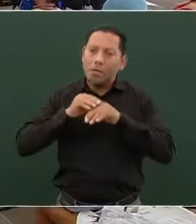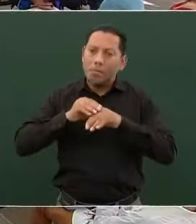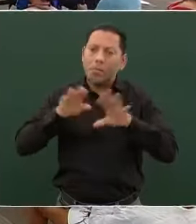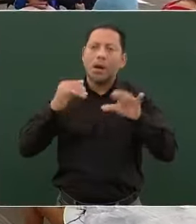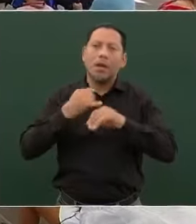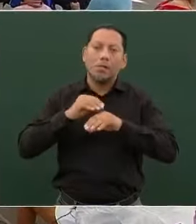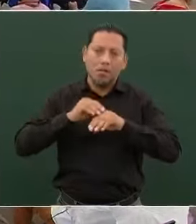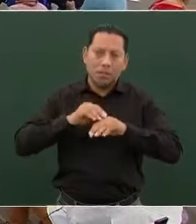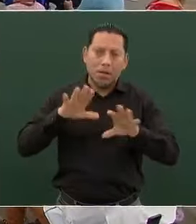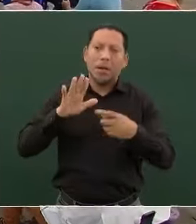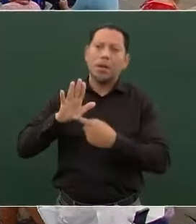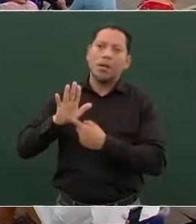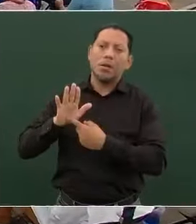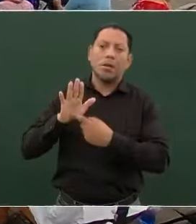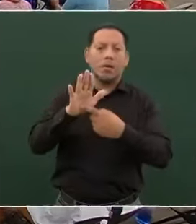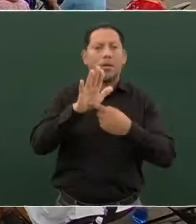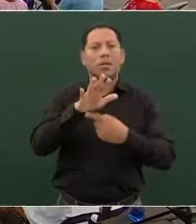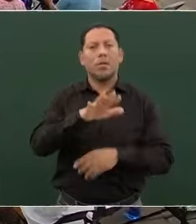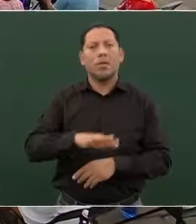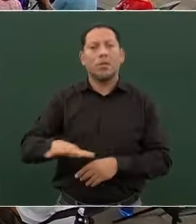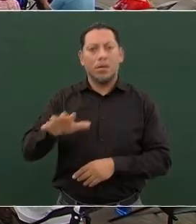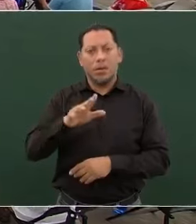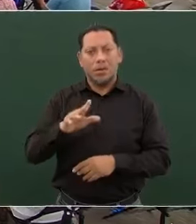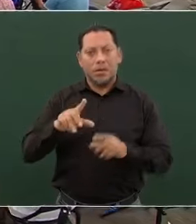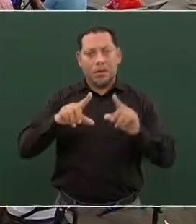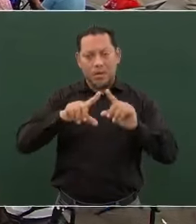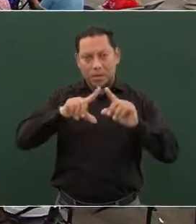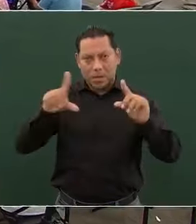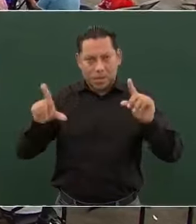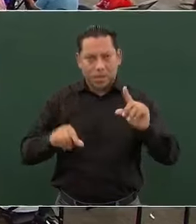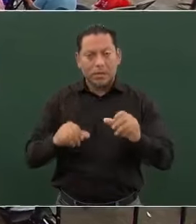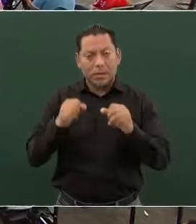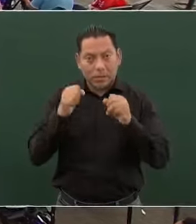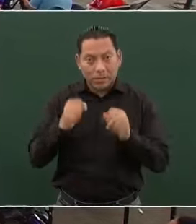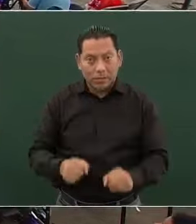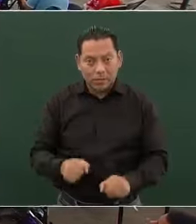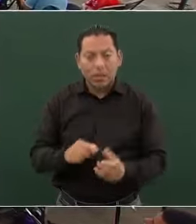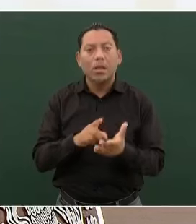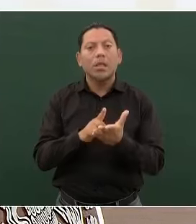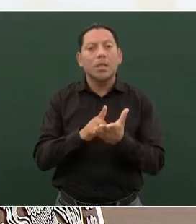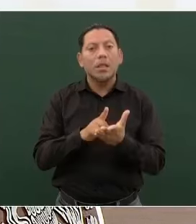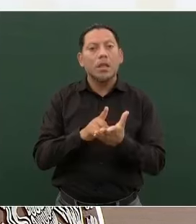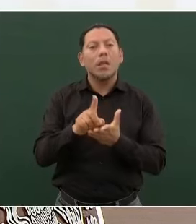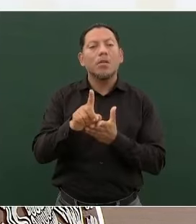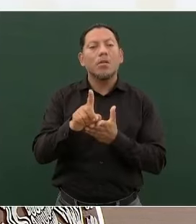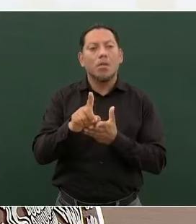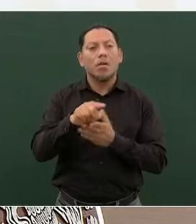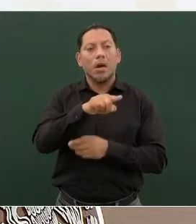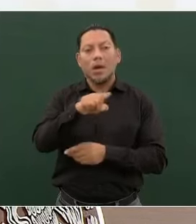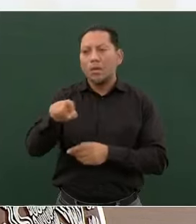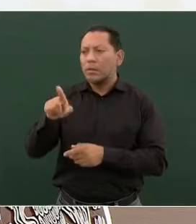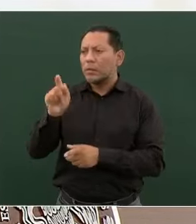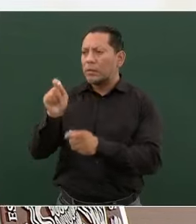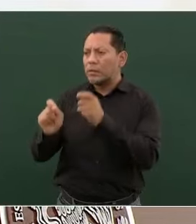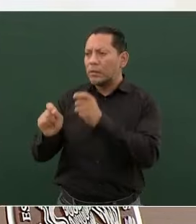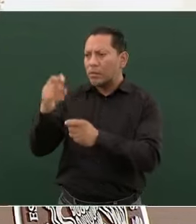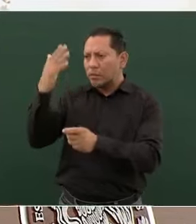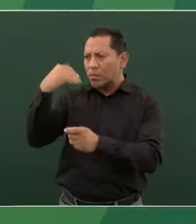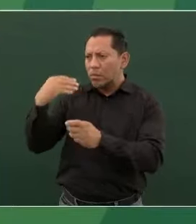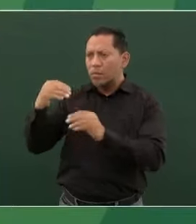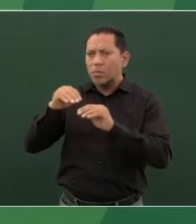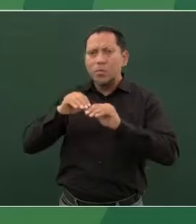al pueblo, que se garantice el derecho a la información y no